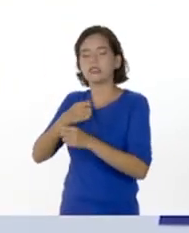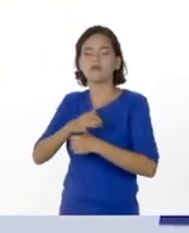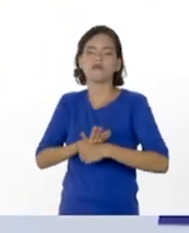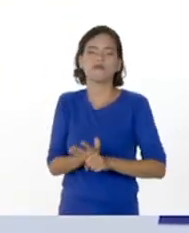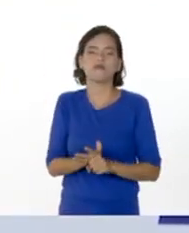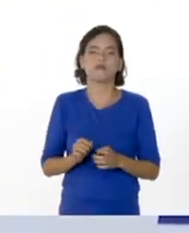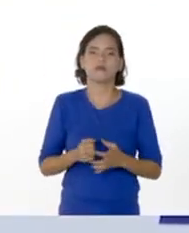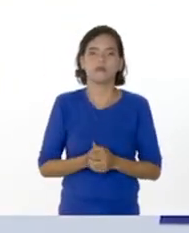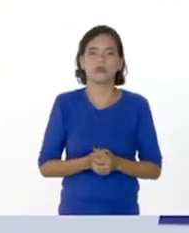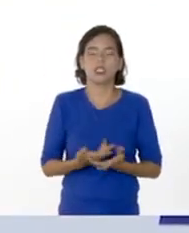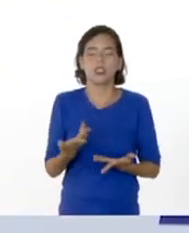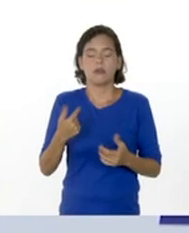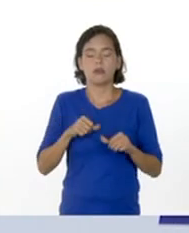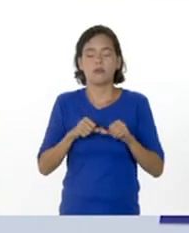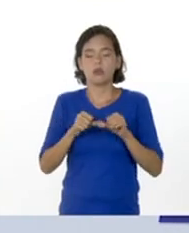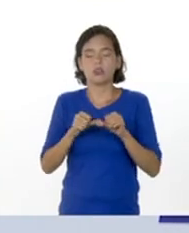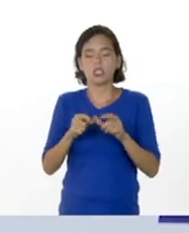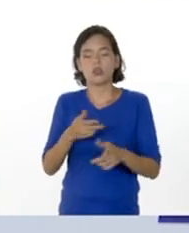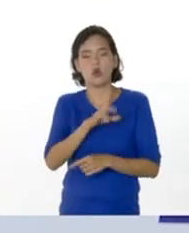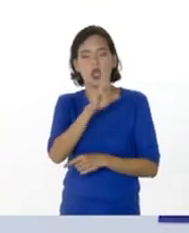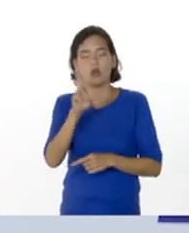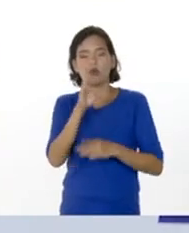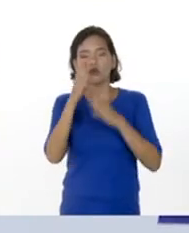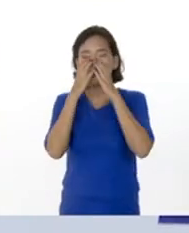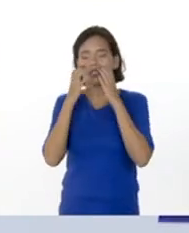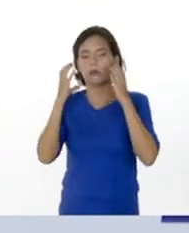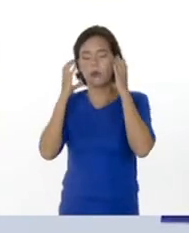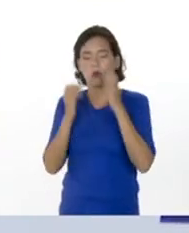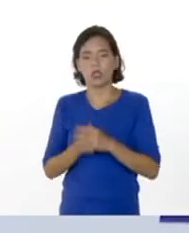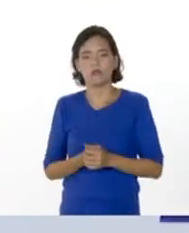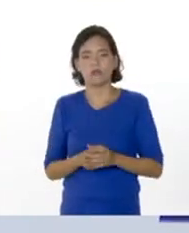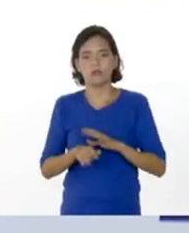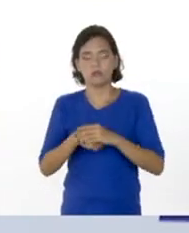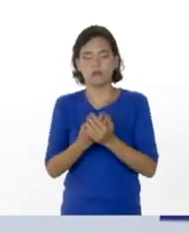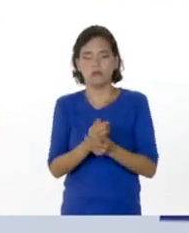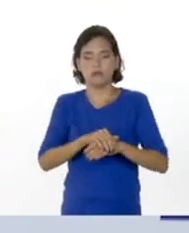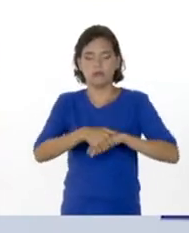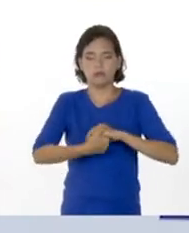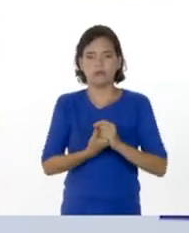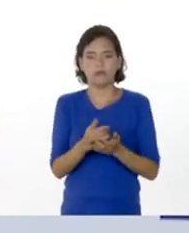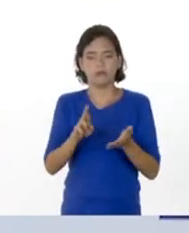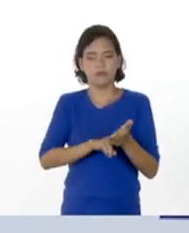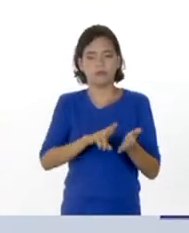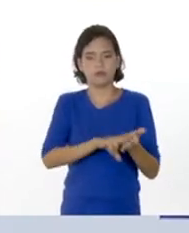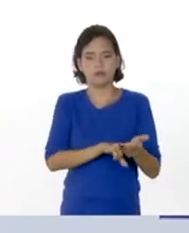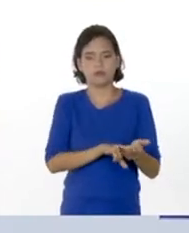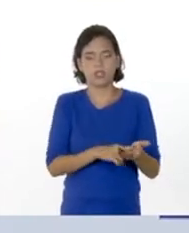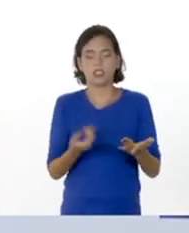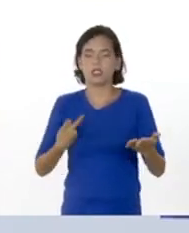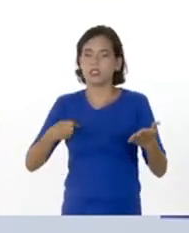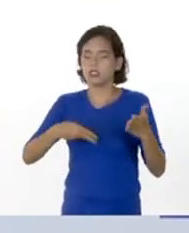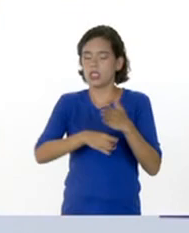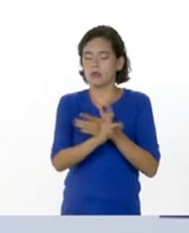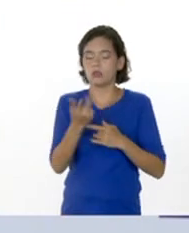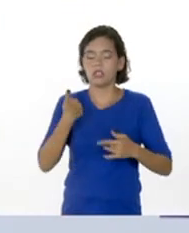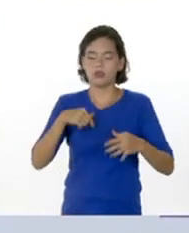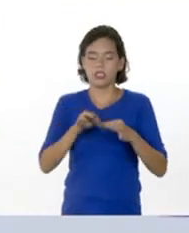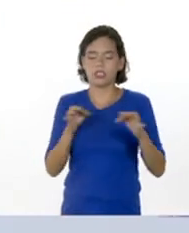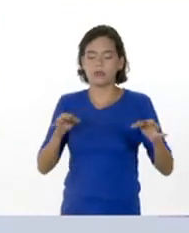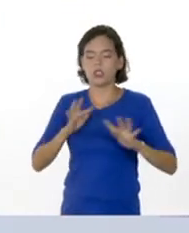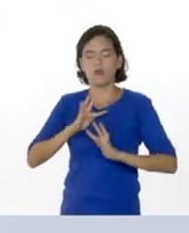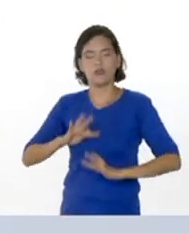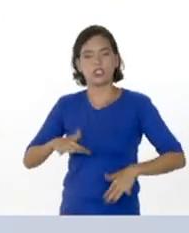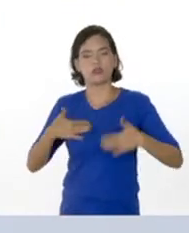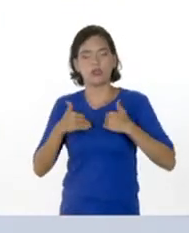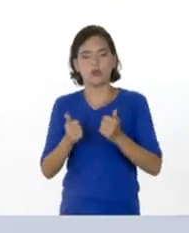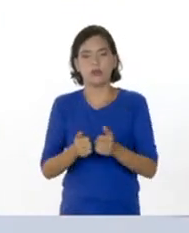la COVID-19 y debemos continuar con el uso correcto del tapabocas, el lavado frecuente de las manos con agua y jabón, y si salimos, mantener un distanciamiento